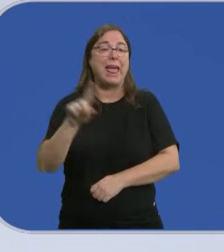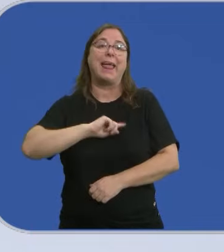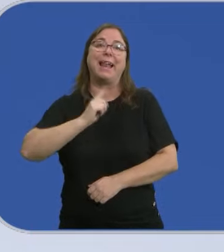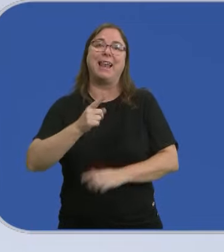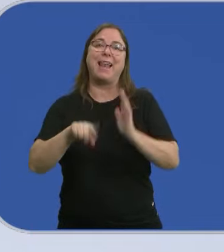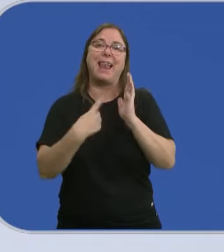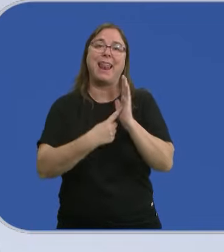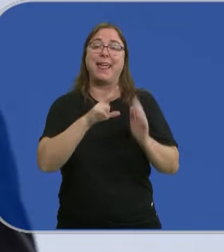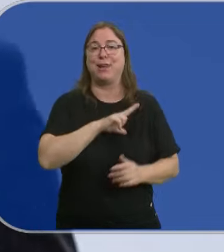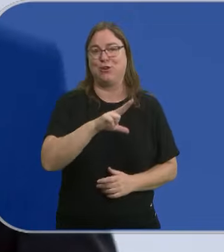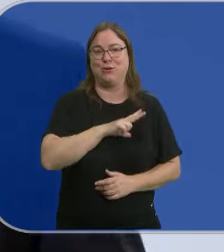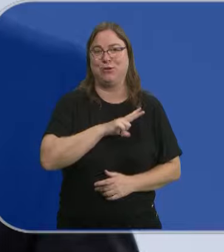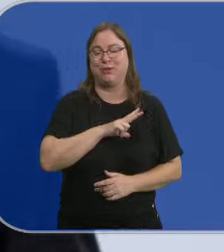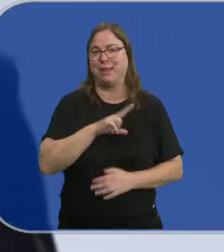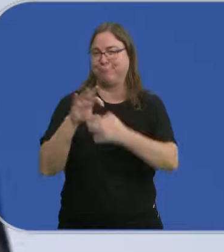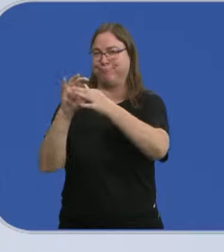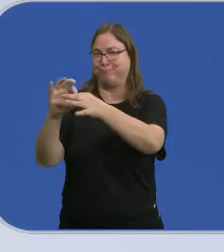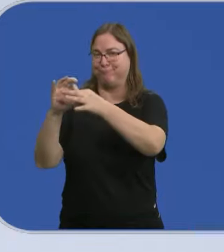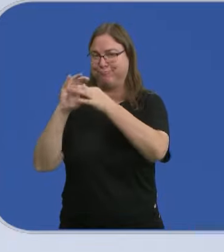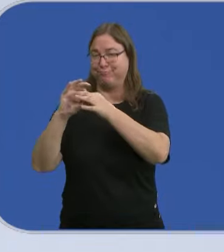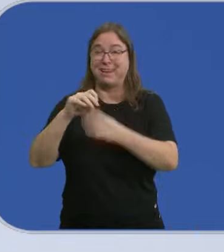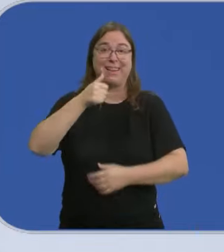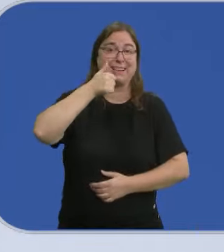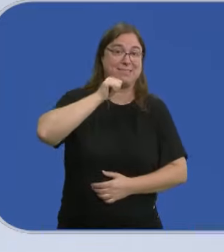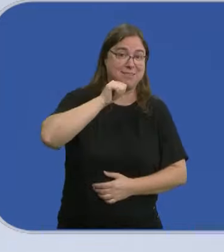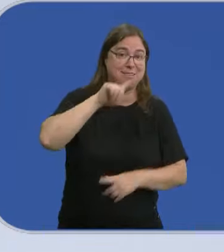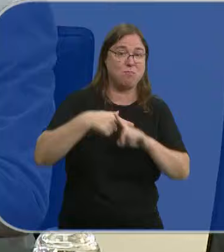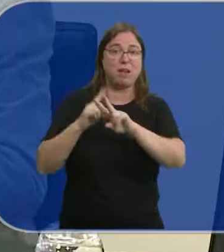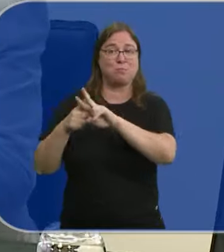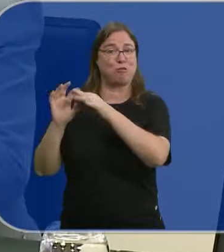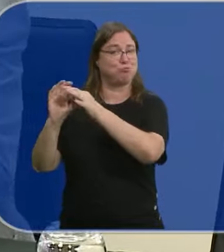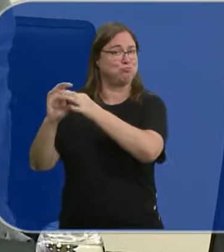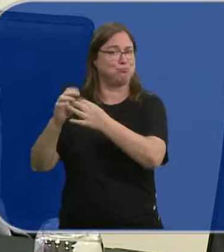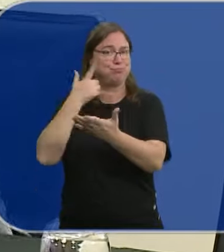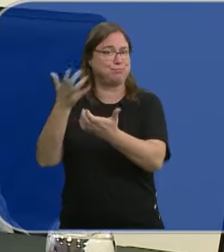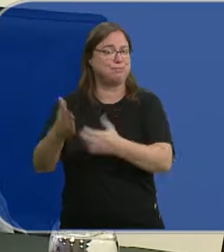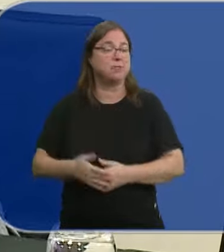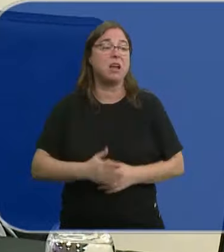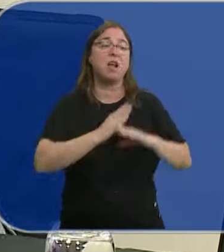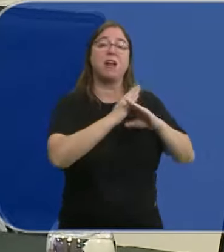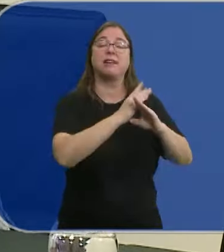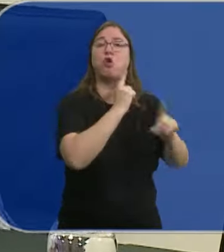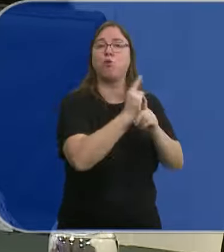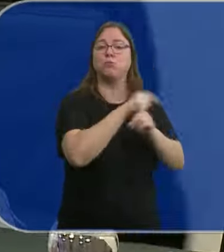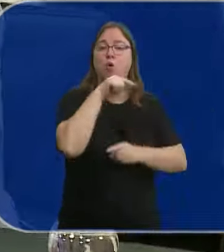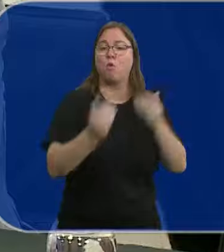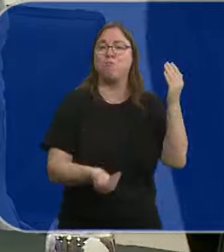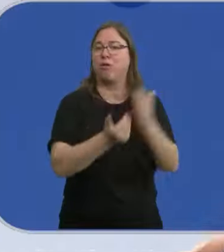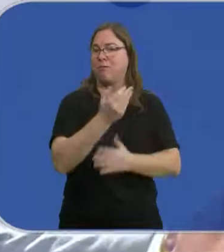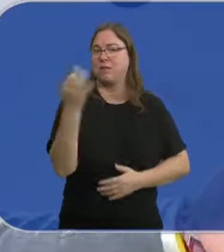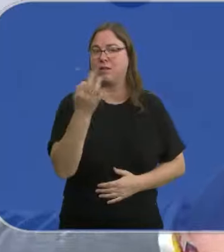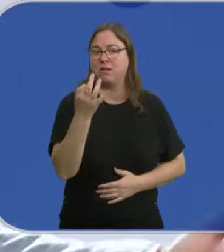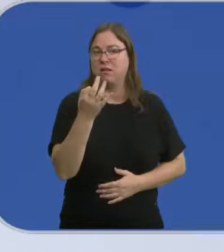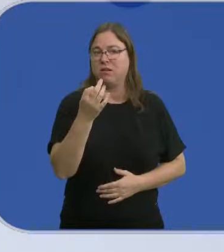Concordia existiendo una pinza clara entre el sanchismo y Vox. Para el resto de la oposición lo que ha sucedido esta mañana